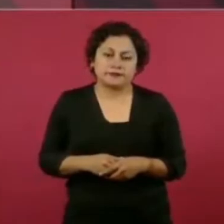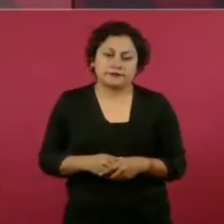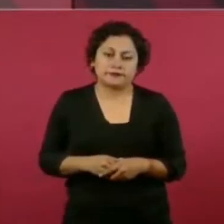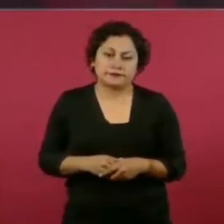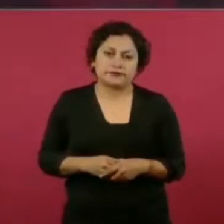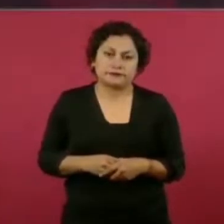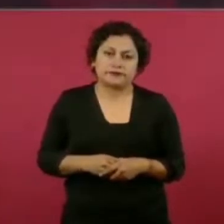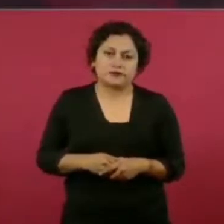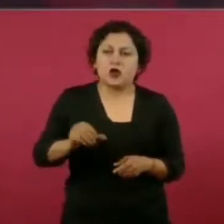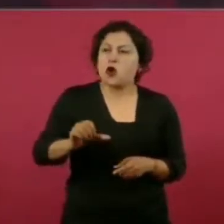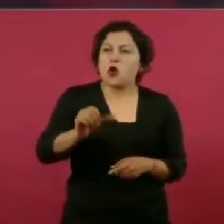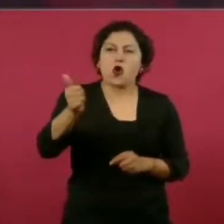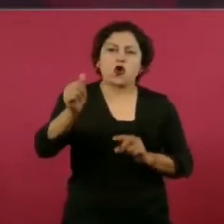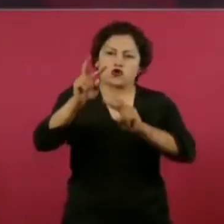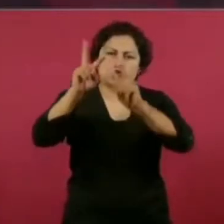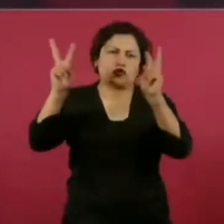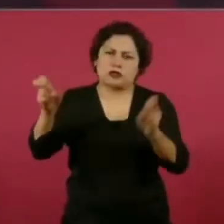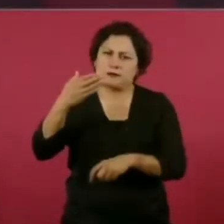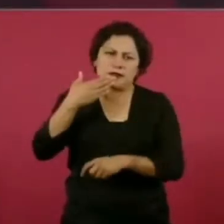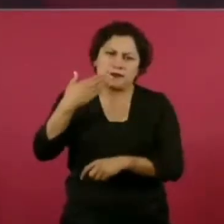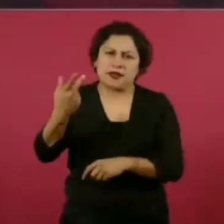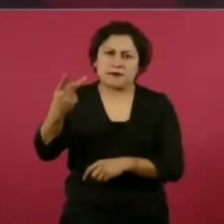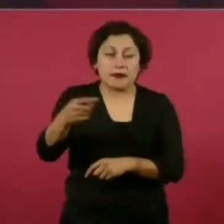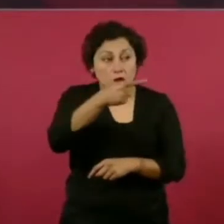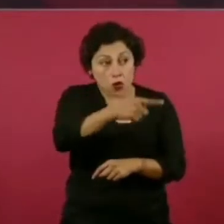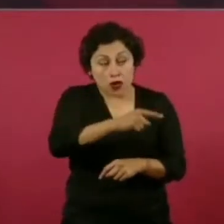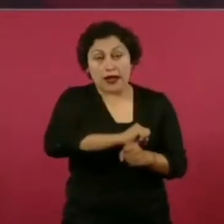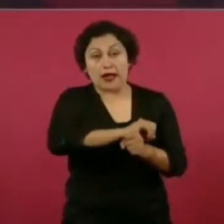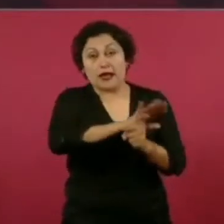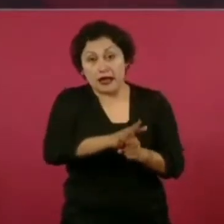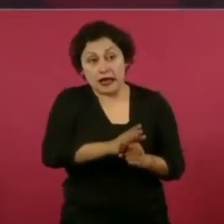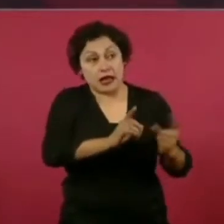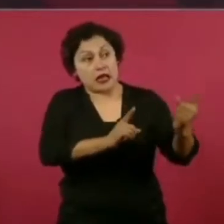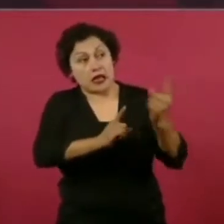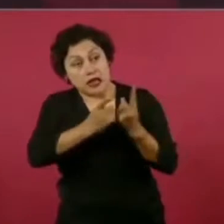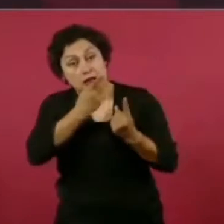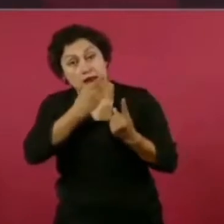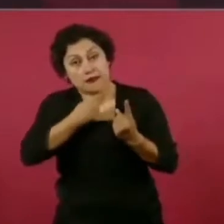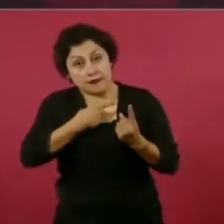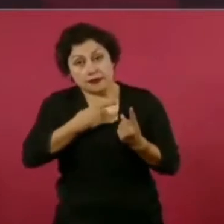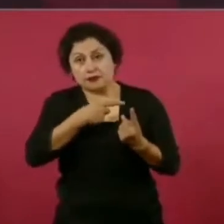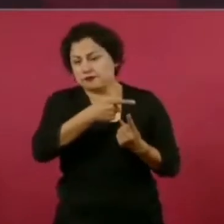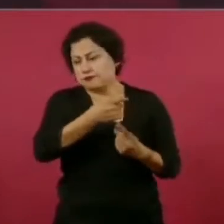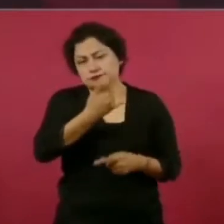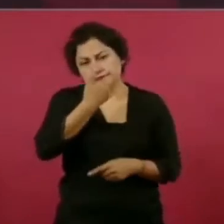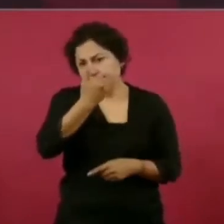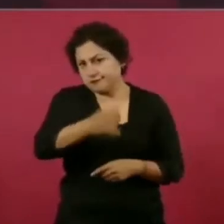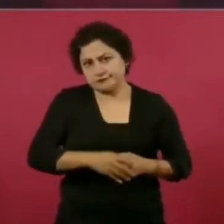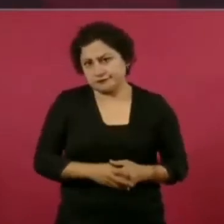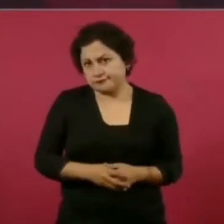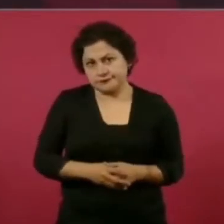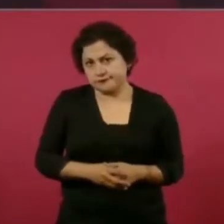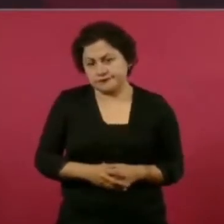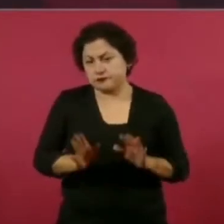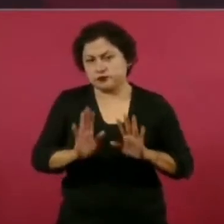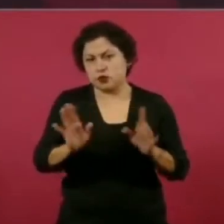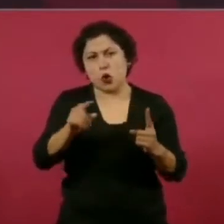equivocó, no por él, sino por los que representa,